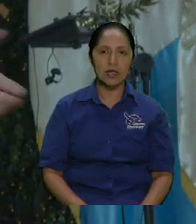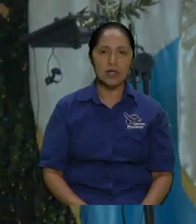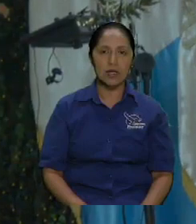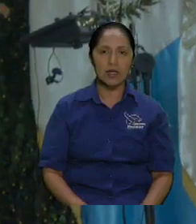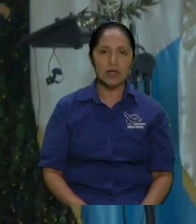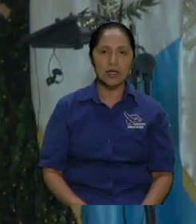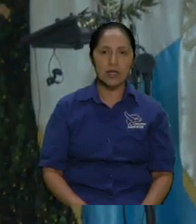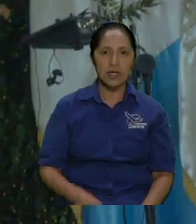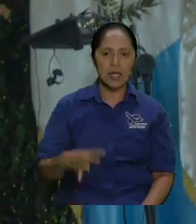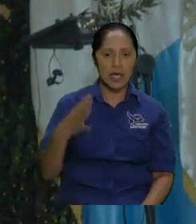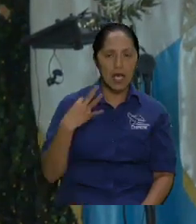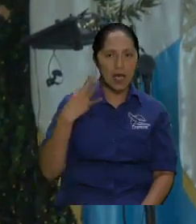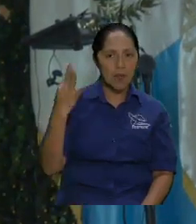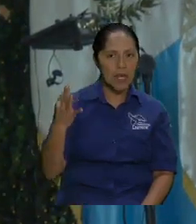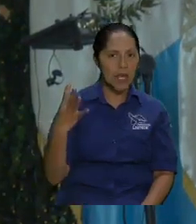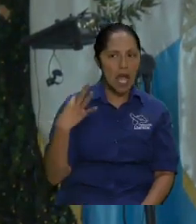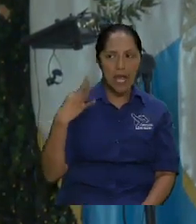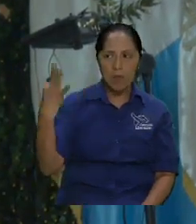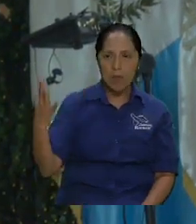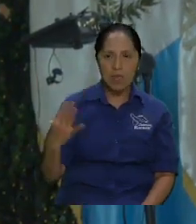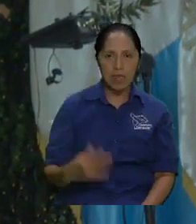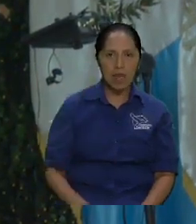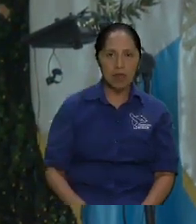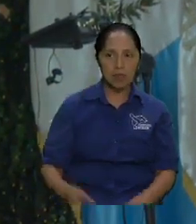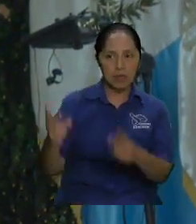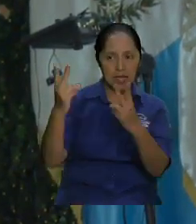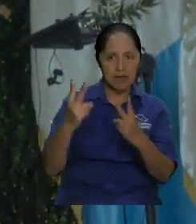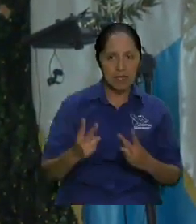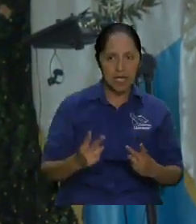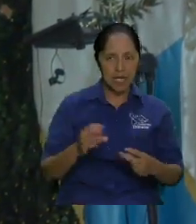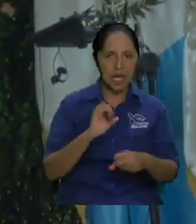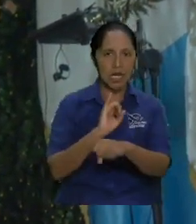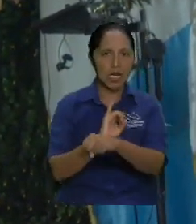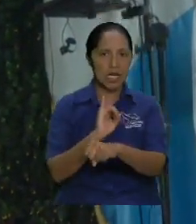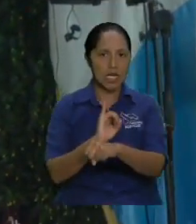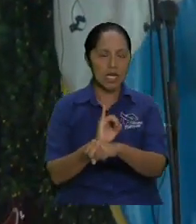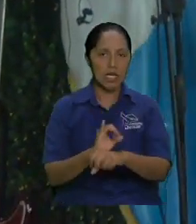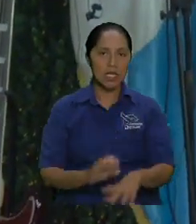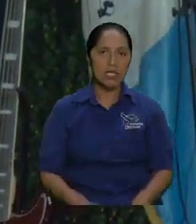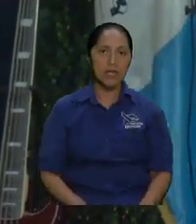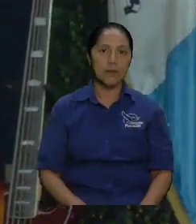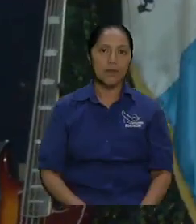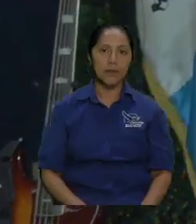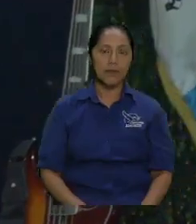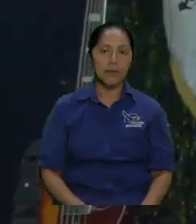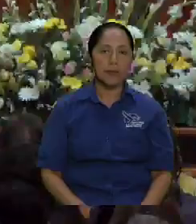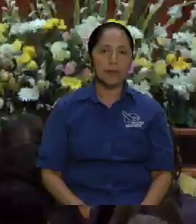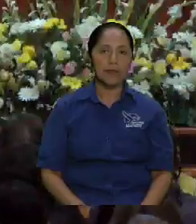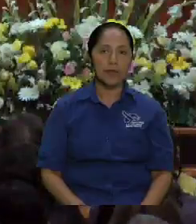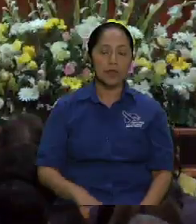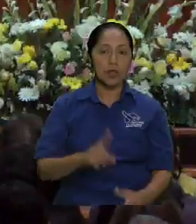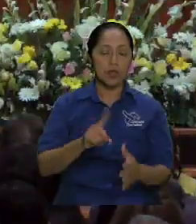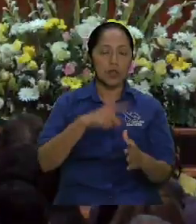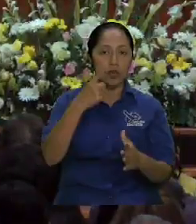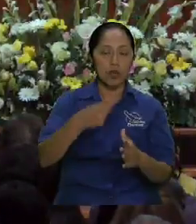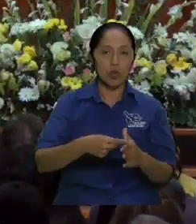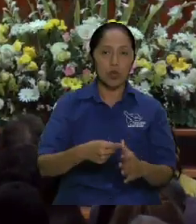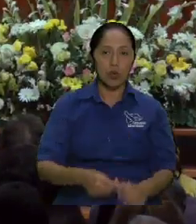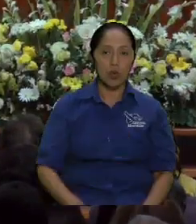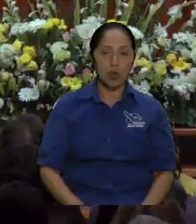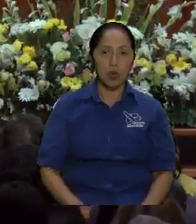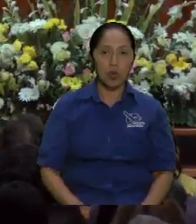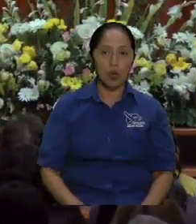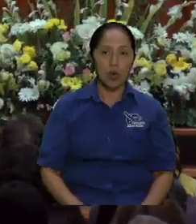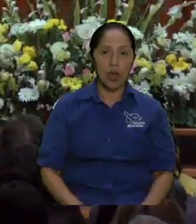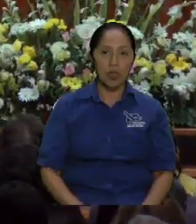invitarlos y a invitarlos al principio no entendí bien y cuando vino Ron Kenoli si